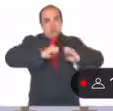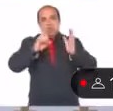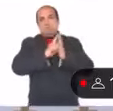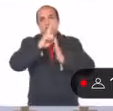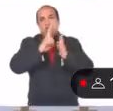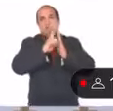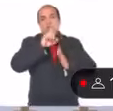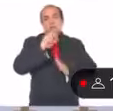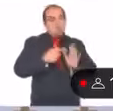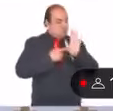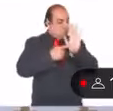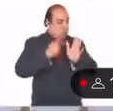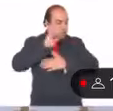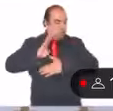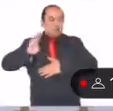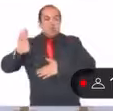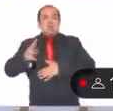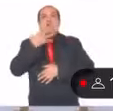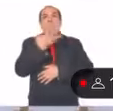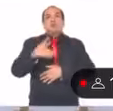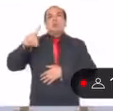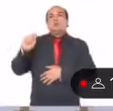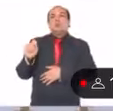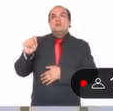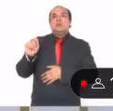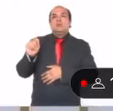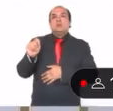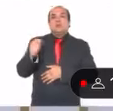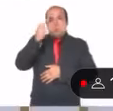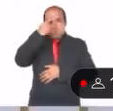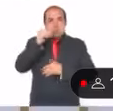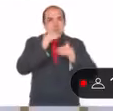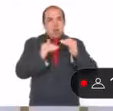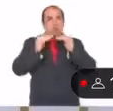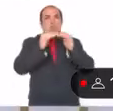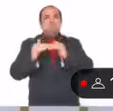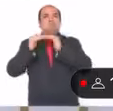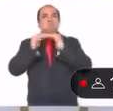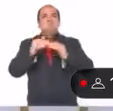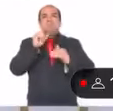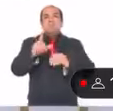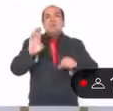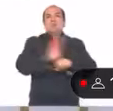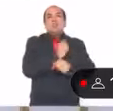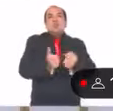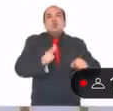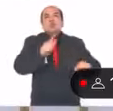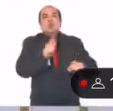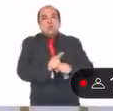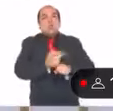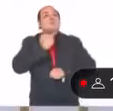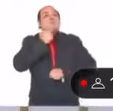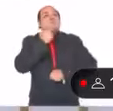demuestra el compromiso de la cuarta transformación con la igualdad, con el bienestar social y el